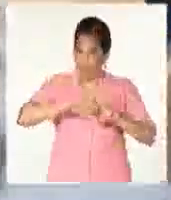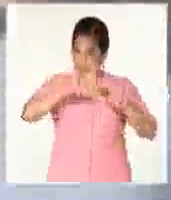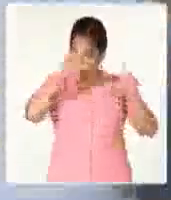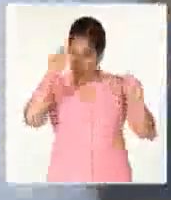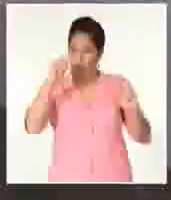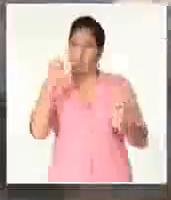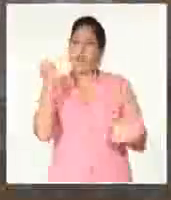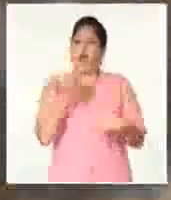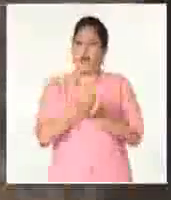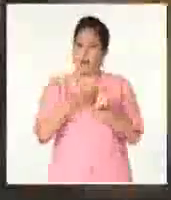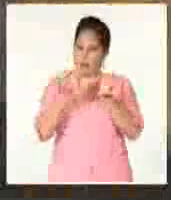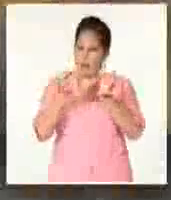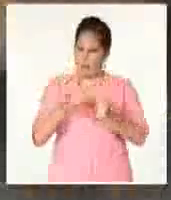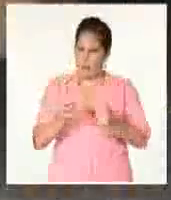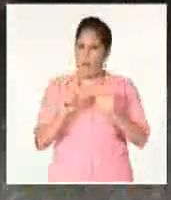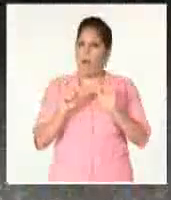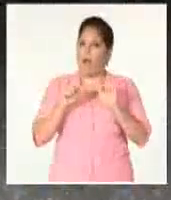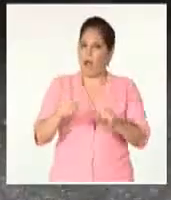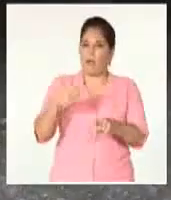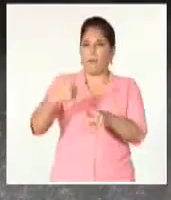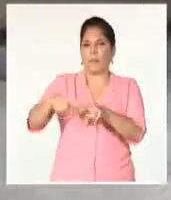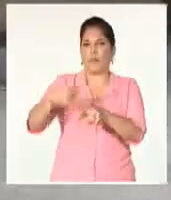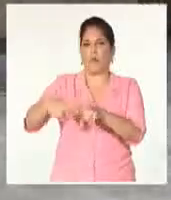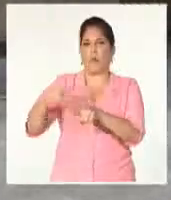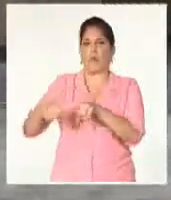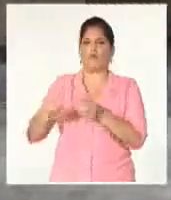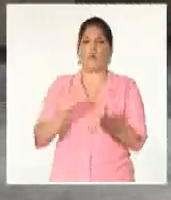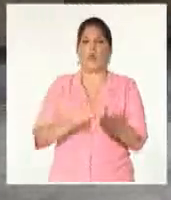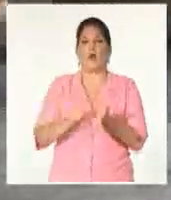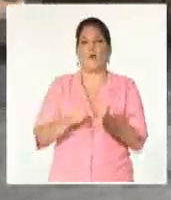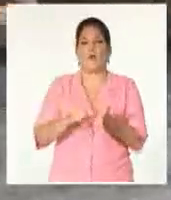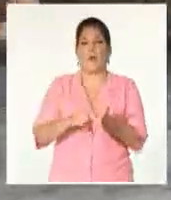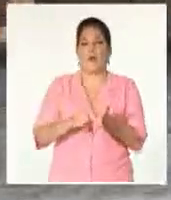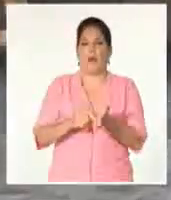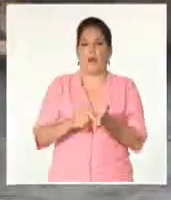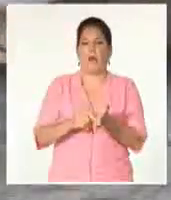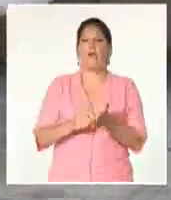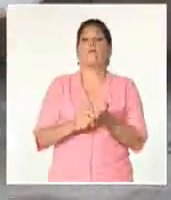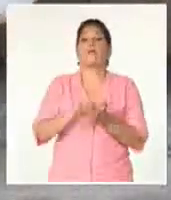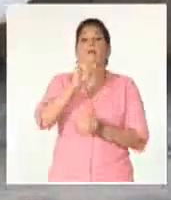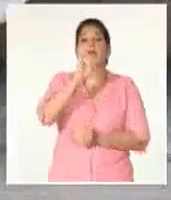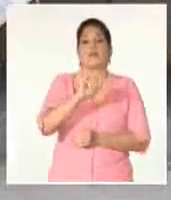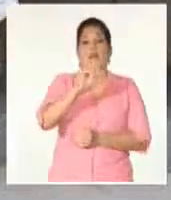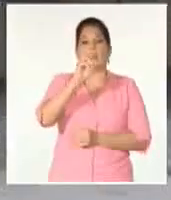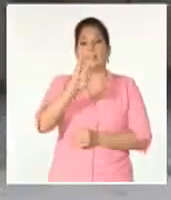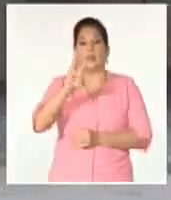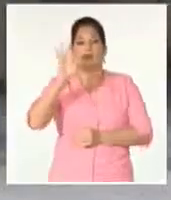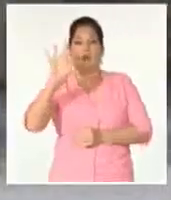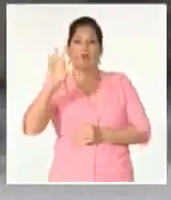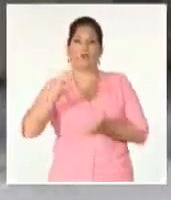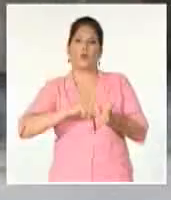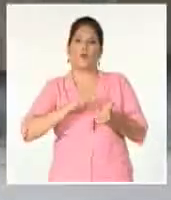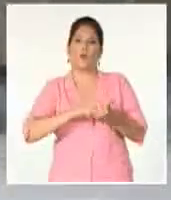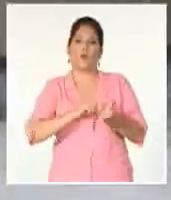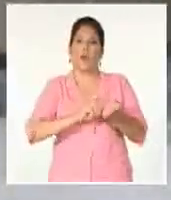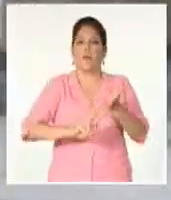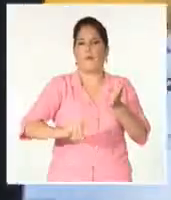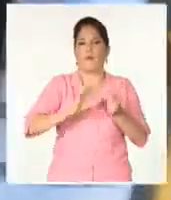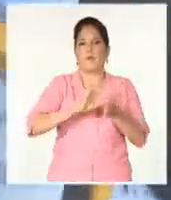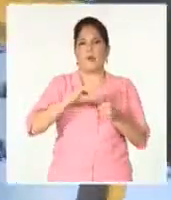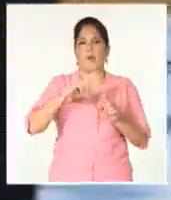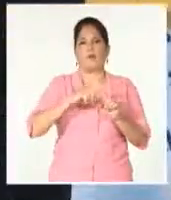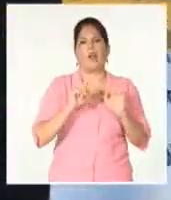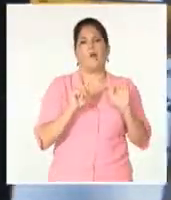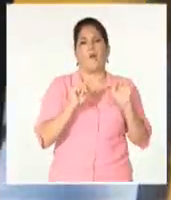garantiza de esta manera la presencia de productos de la canasta familiar normada en las 638 bodegas de la provincia de Guantánamo.